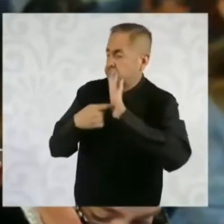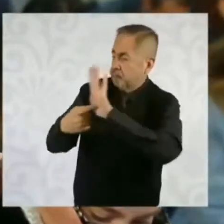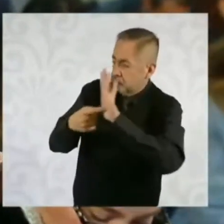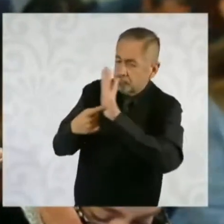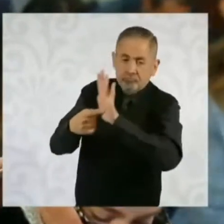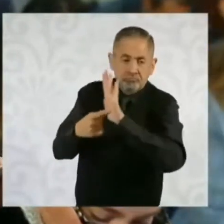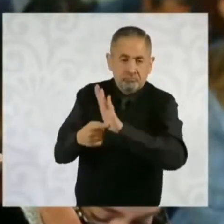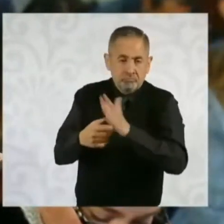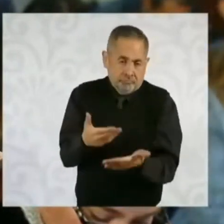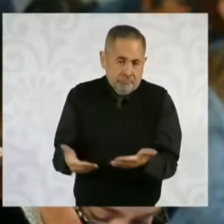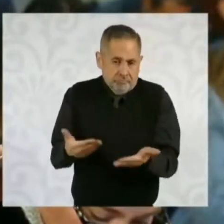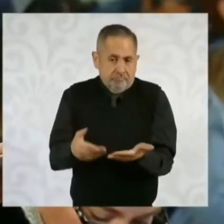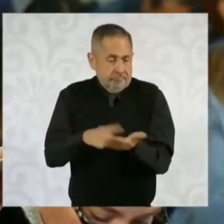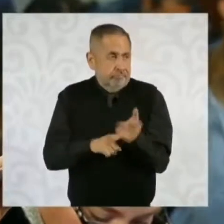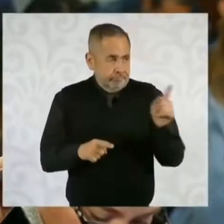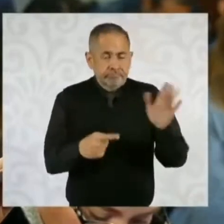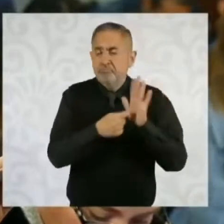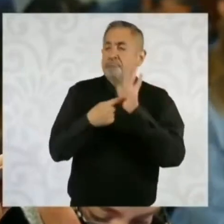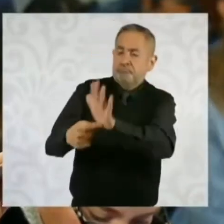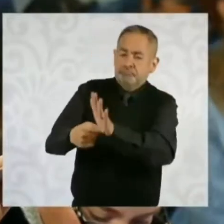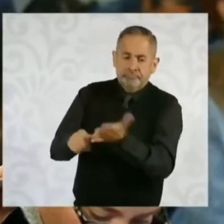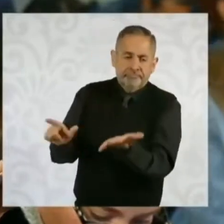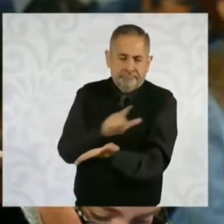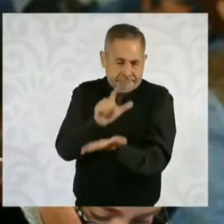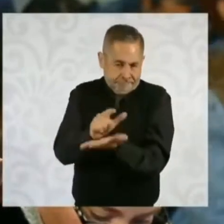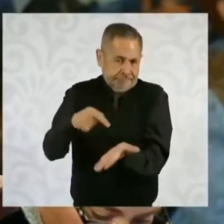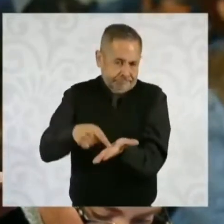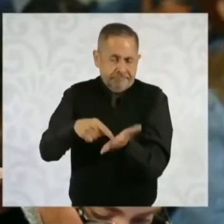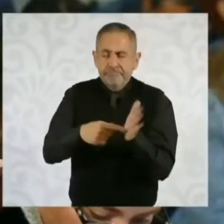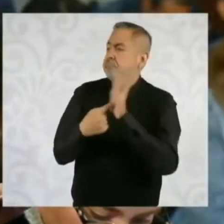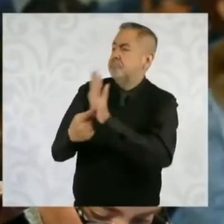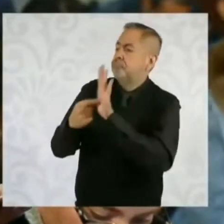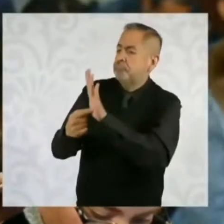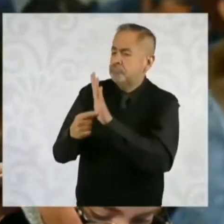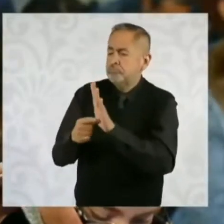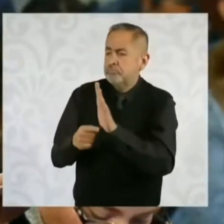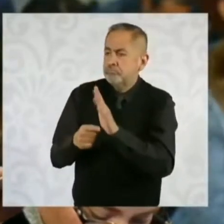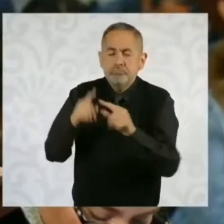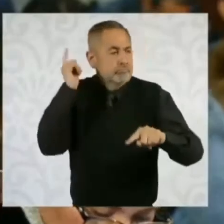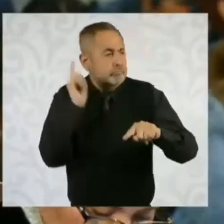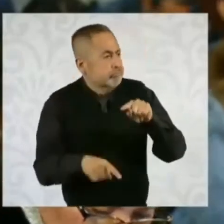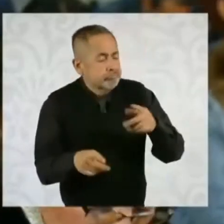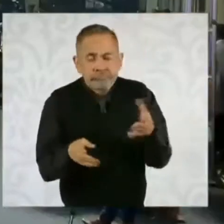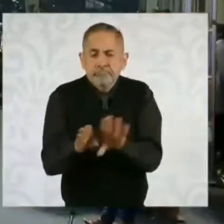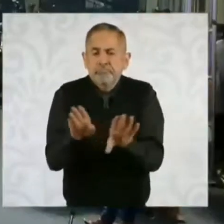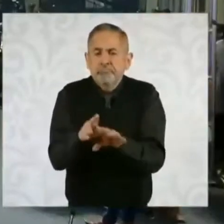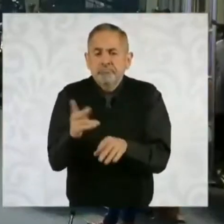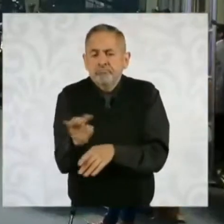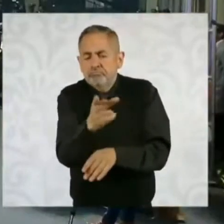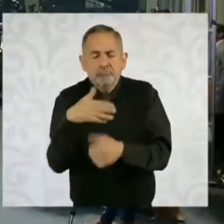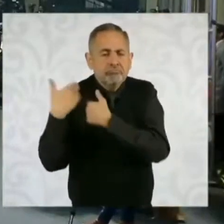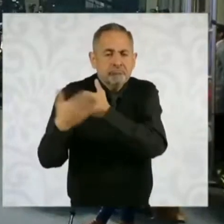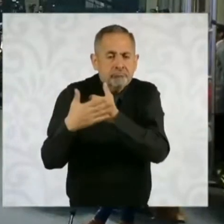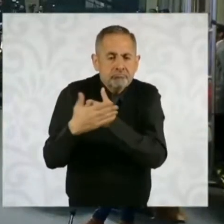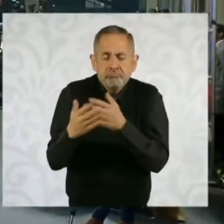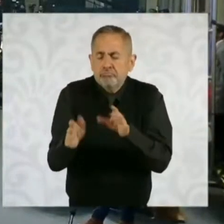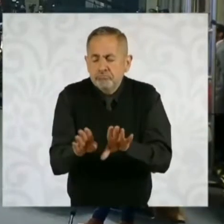como se hace ahora, basado en la Ley Nacional de Transparencia. ¿Cómo va a funcionar ahora, presidenta? Sería todo.